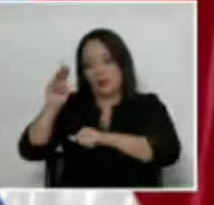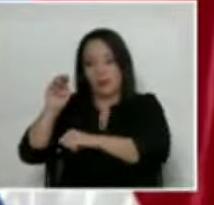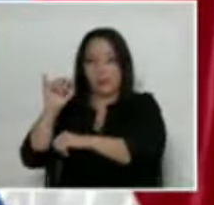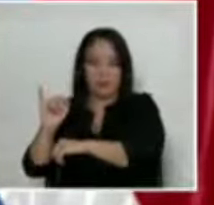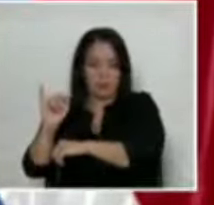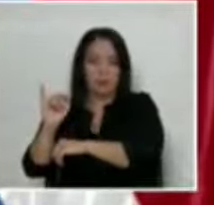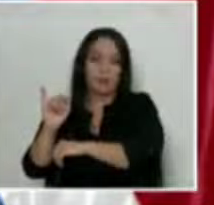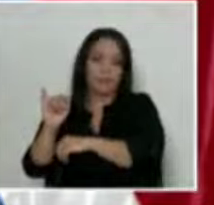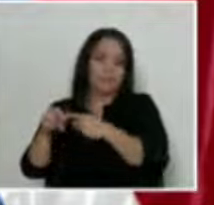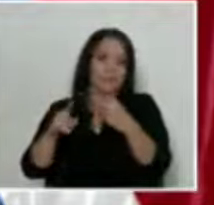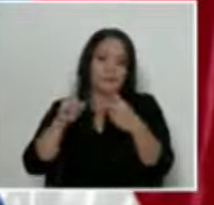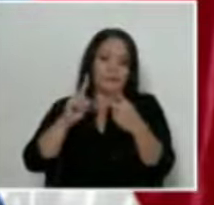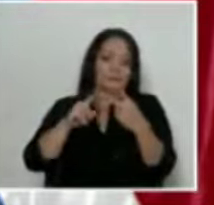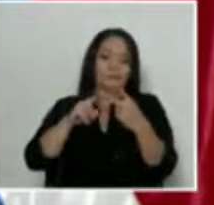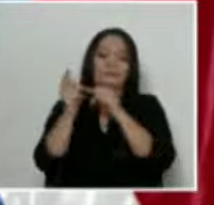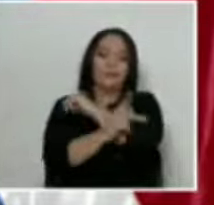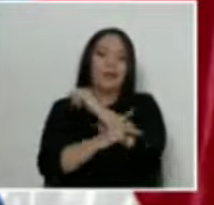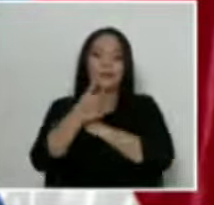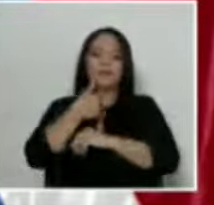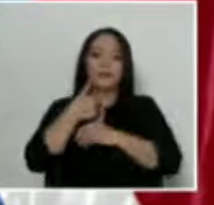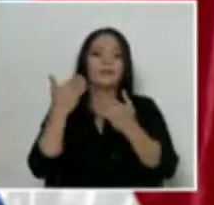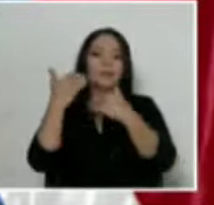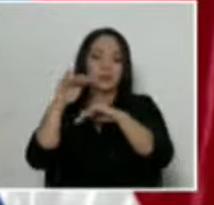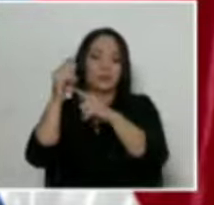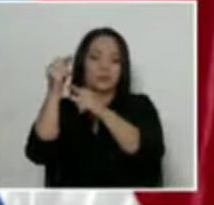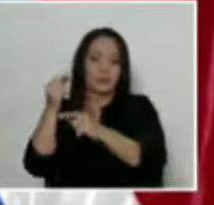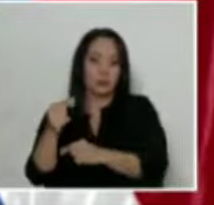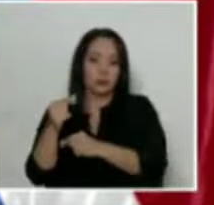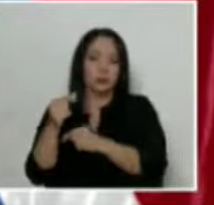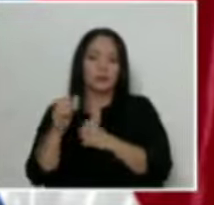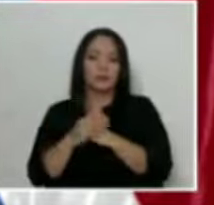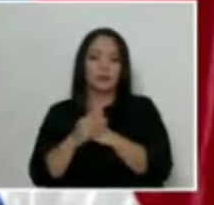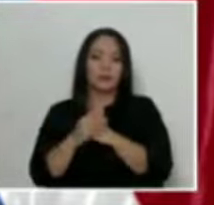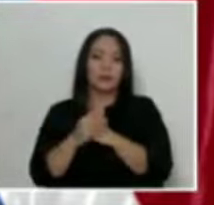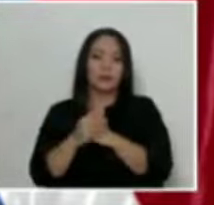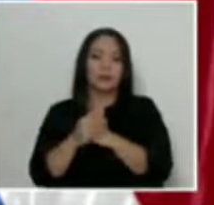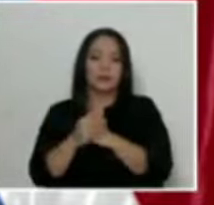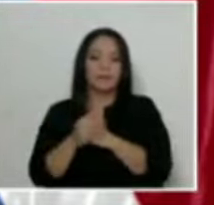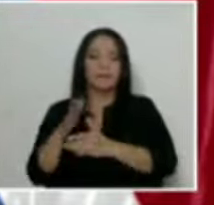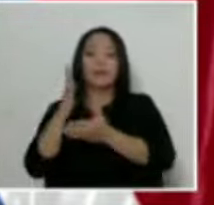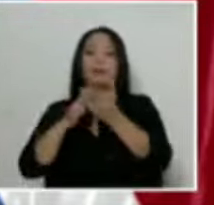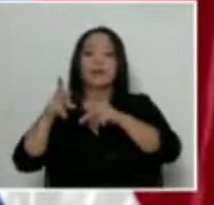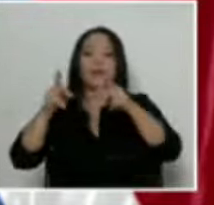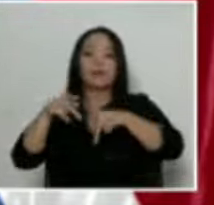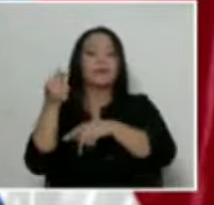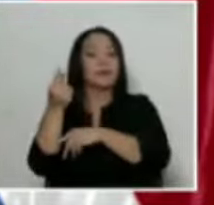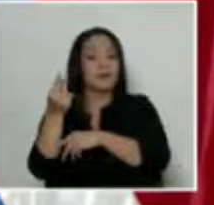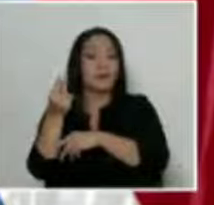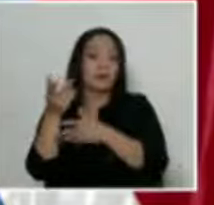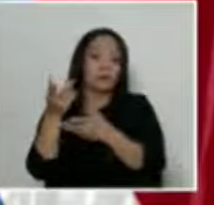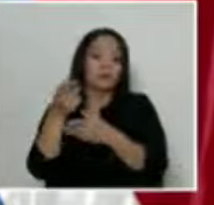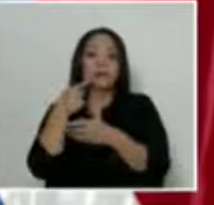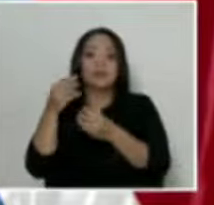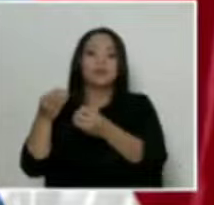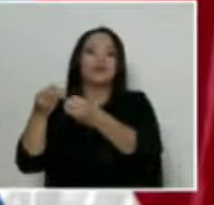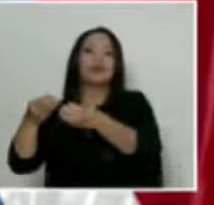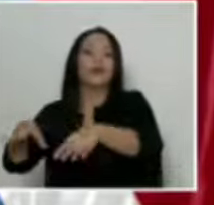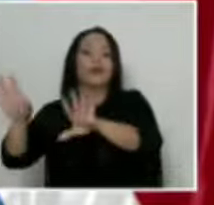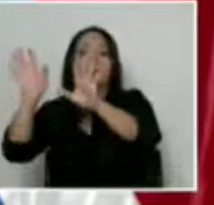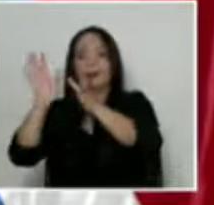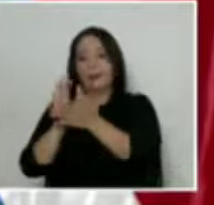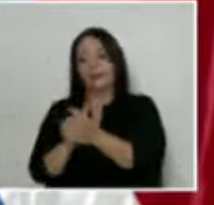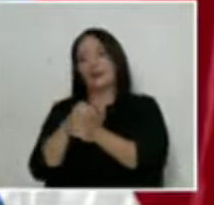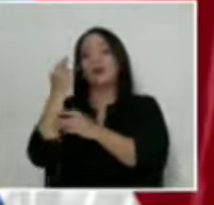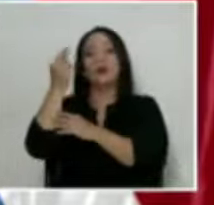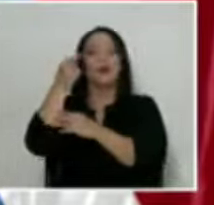un país que tiene restricciones presupuestarias, donde para alguna gente el dinero sobra y es capricho de gobierno,